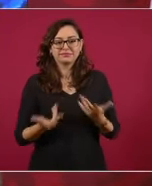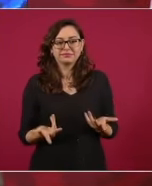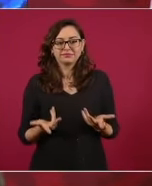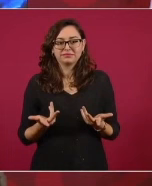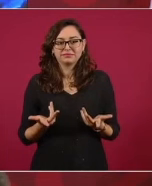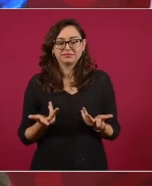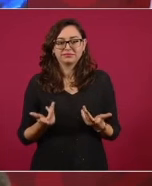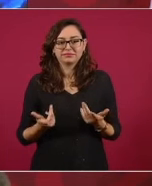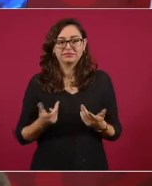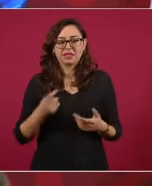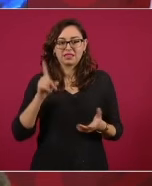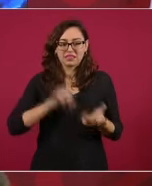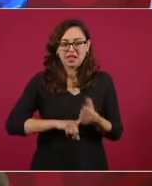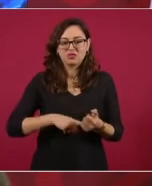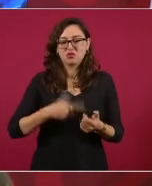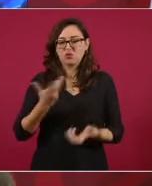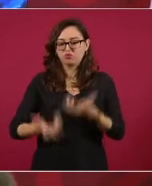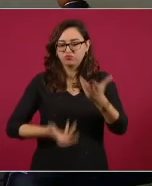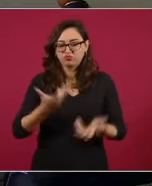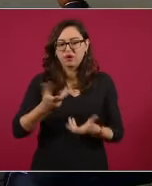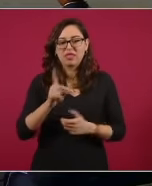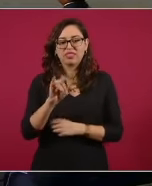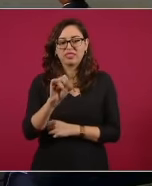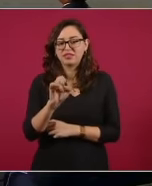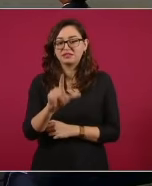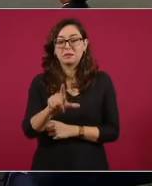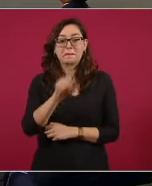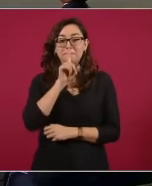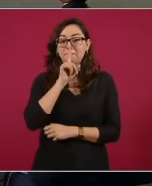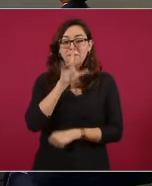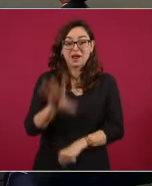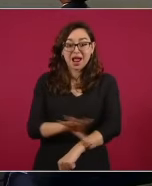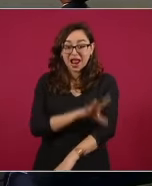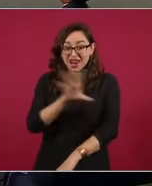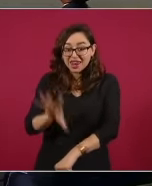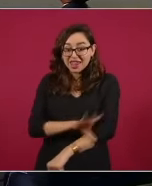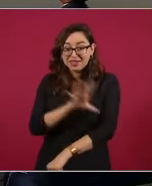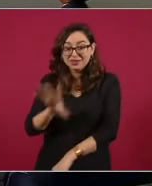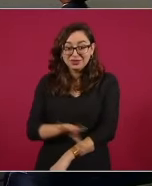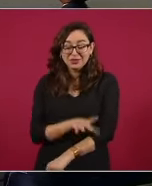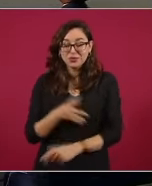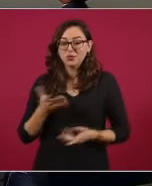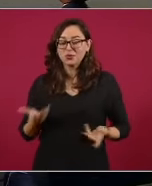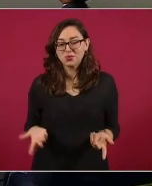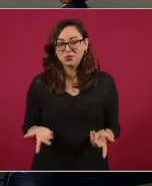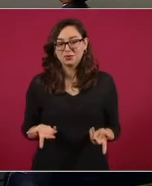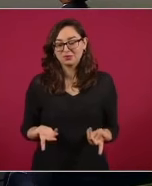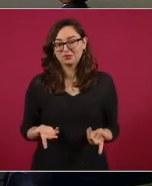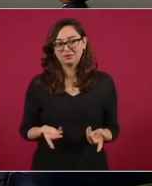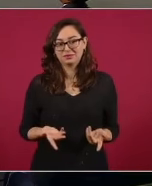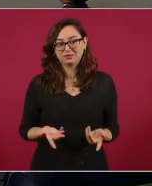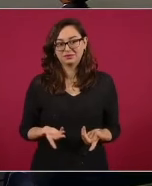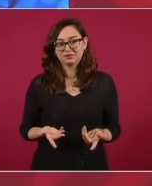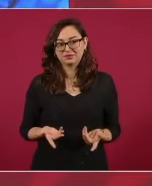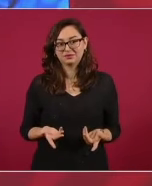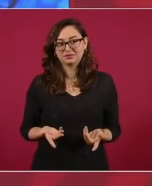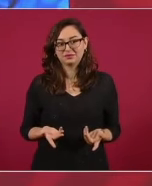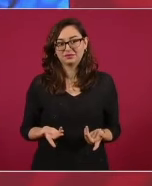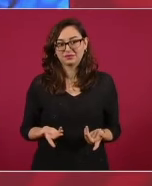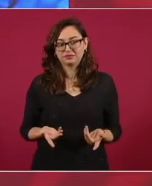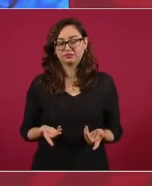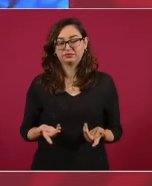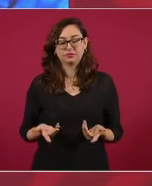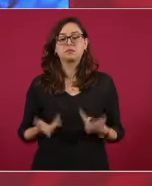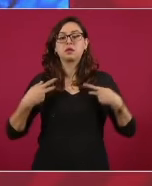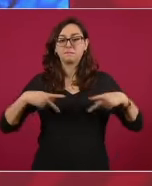diésel, sino son trenes eléctricos, pasajeros y